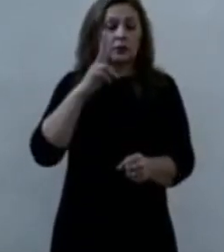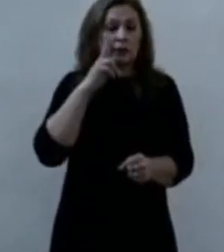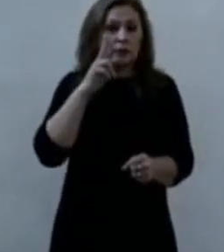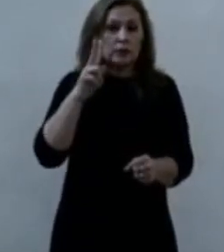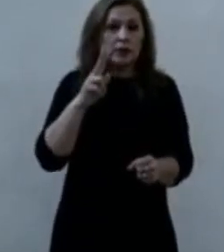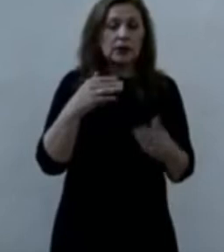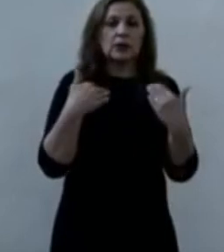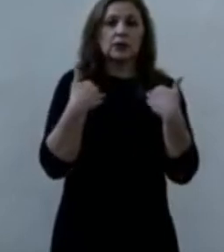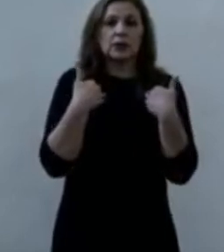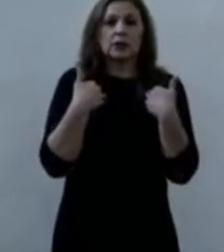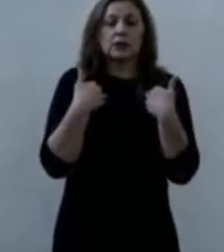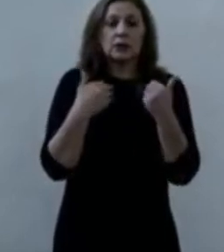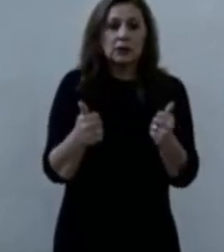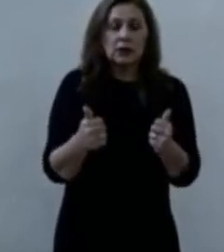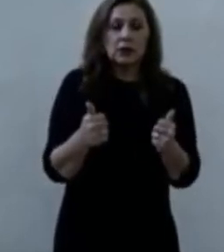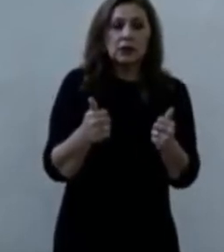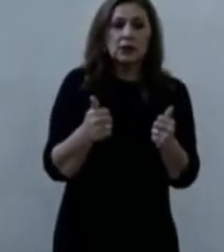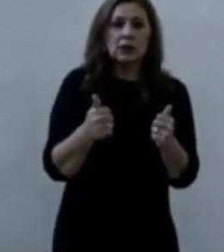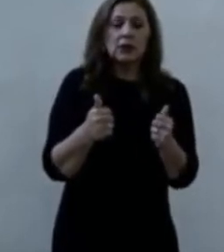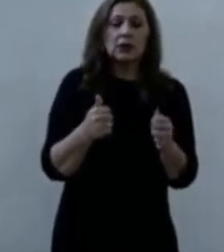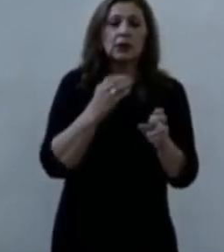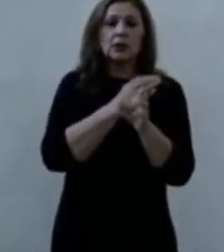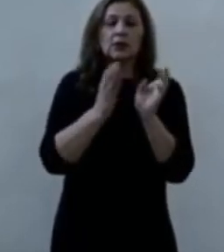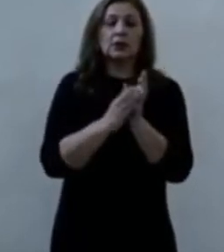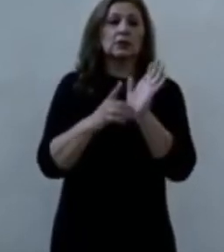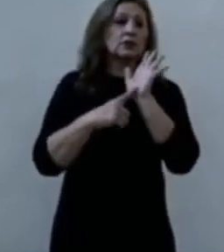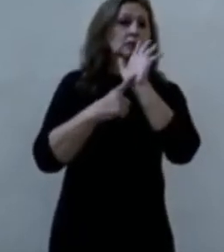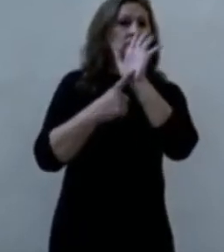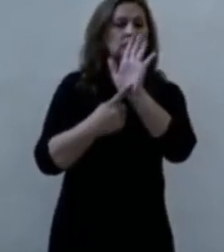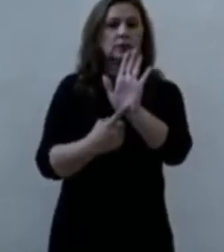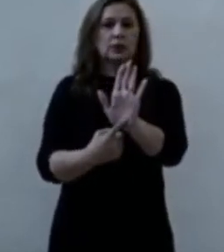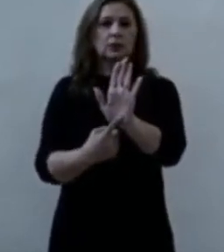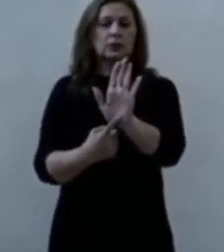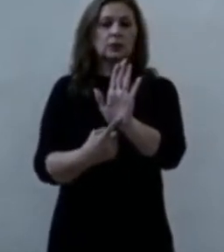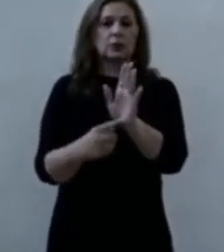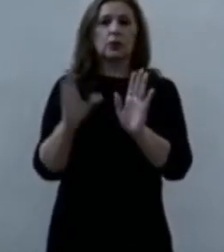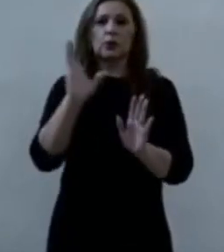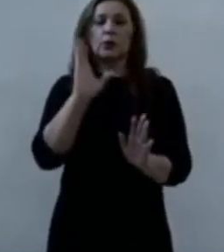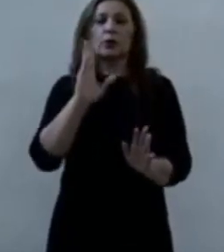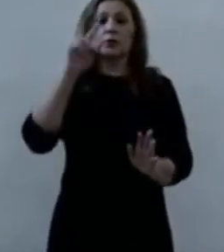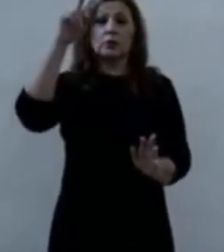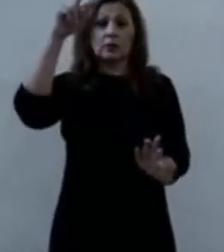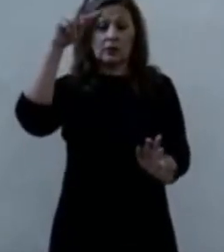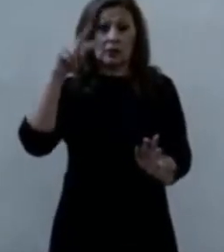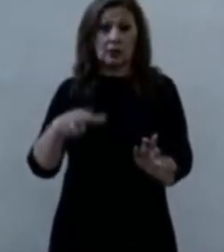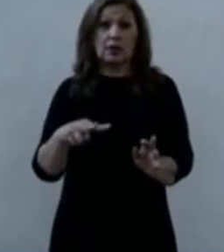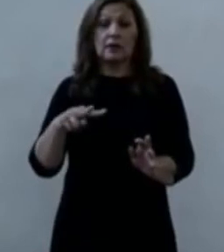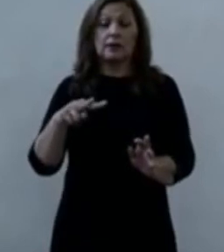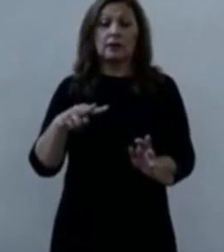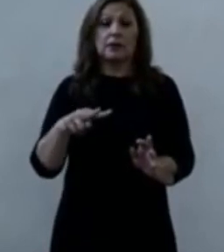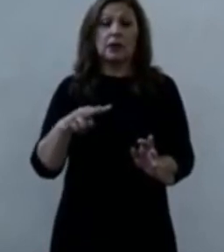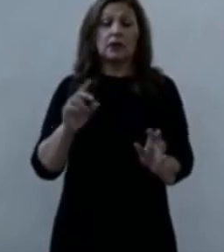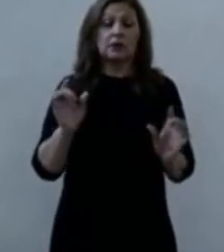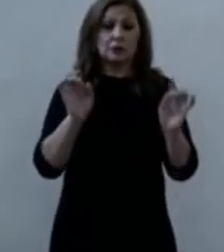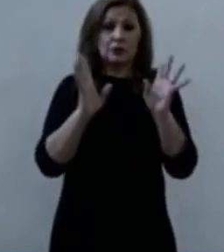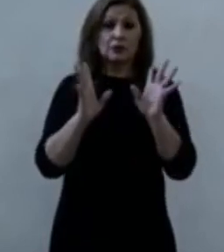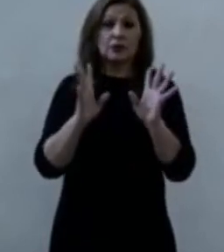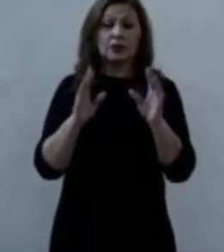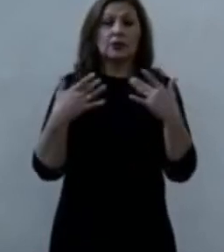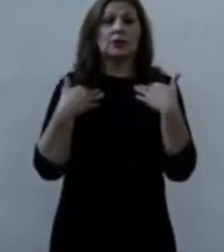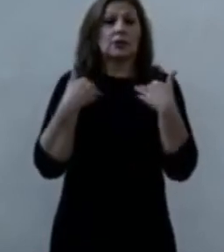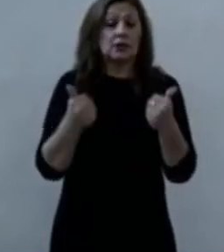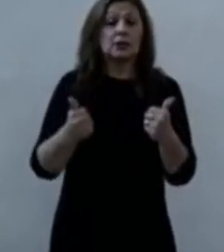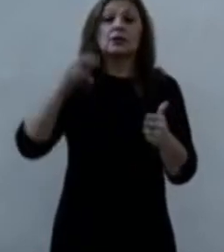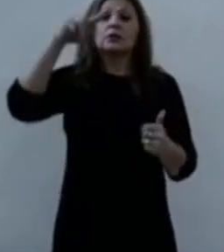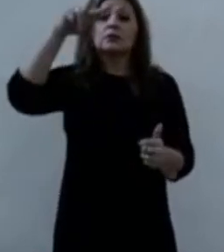las apariencias, cuando la verdad es verdad por ella misma, no